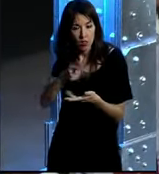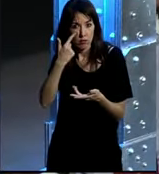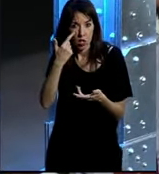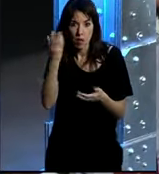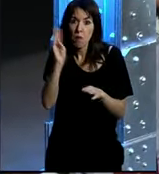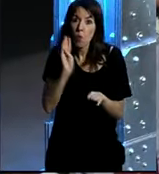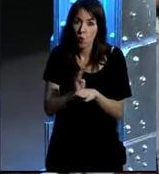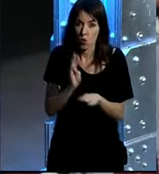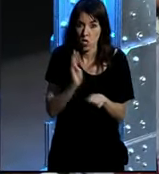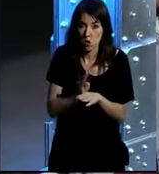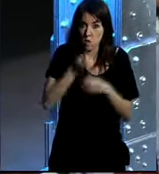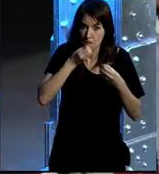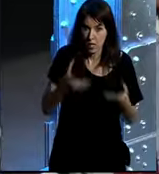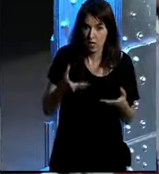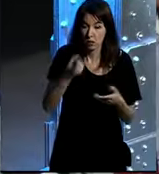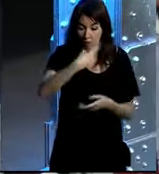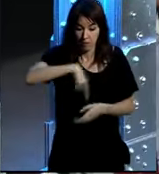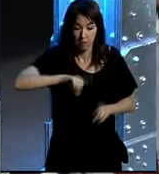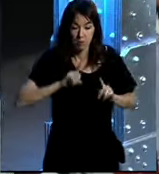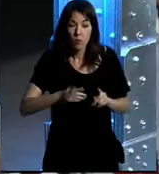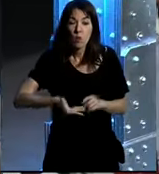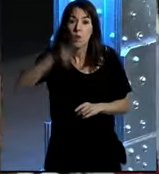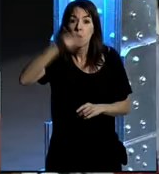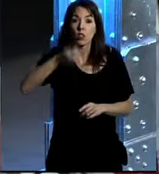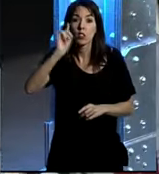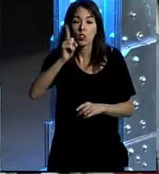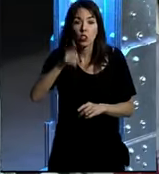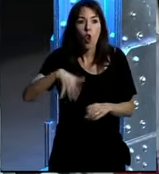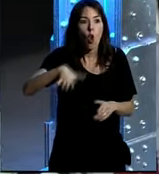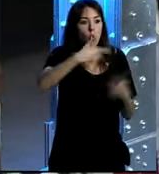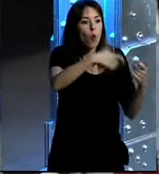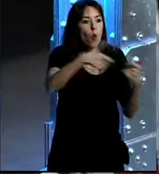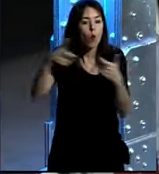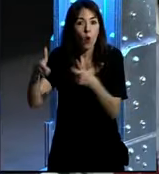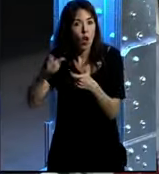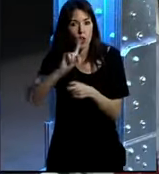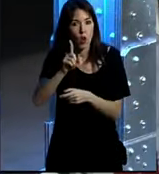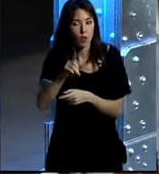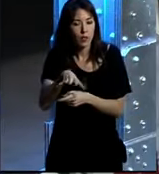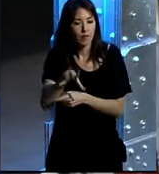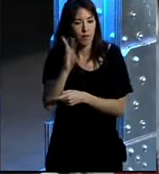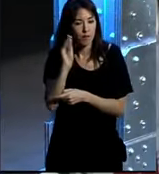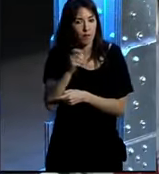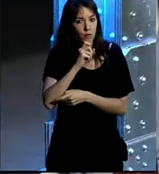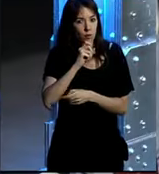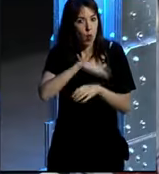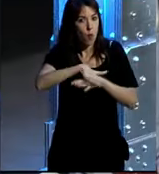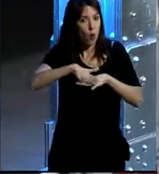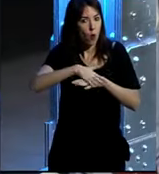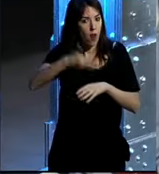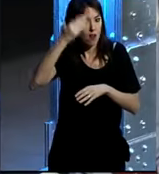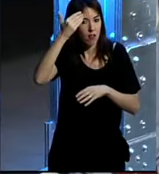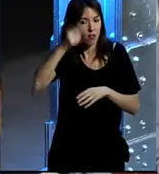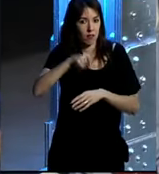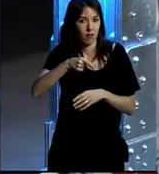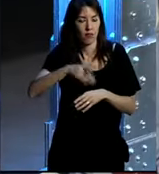criterio y con cuidado por lo cual en nuestro caso lo importante no es tanto el dónde ubicarlo sino como entender la naturaleza fundamental el ADN fundamental